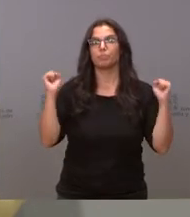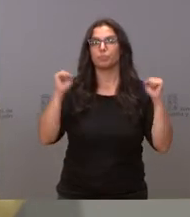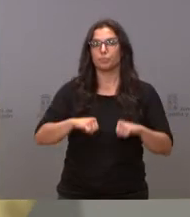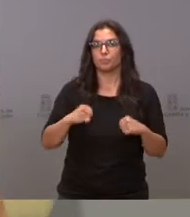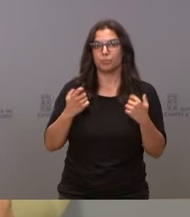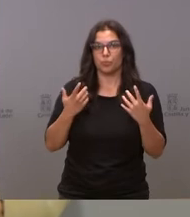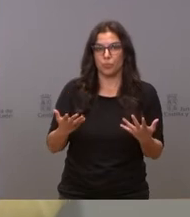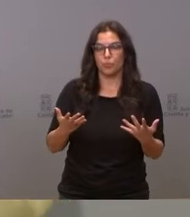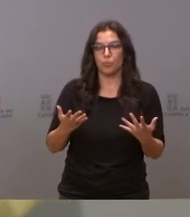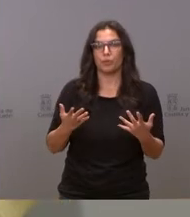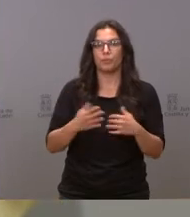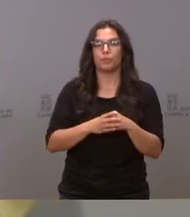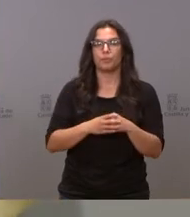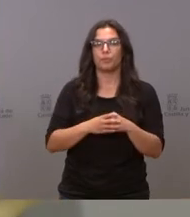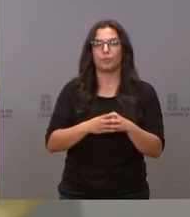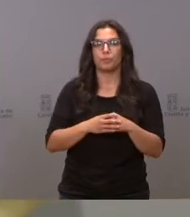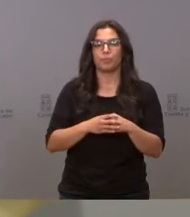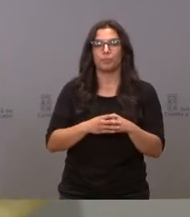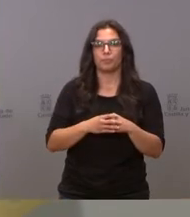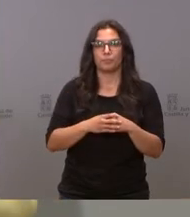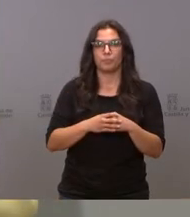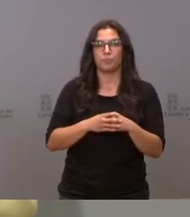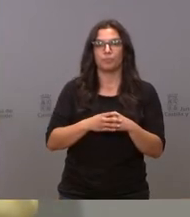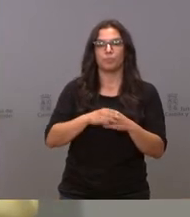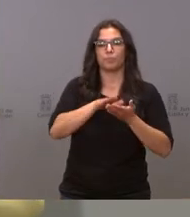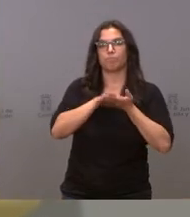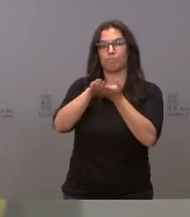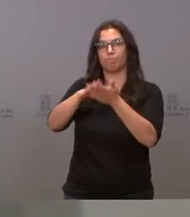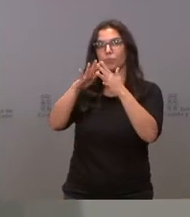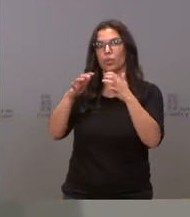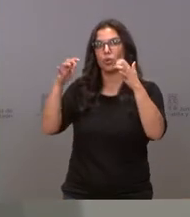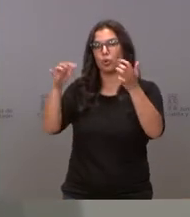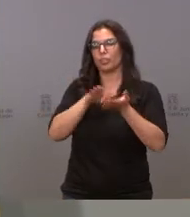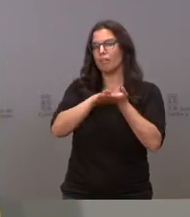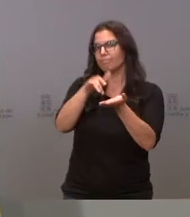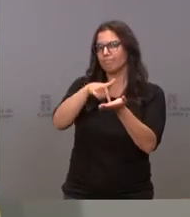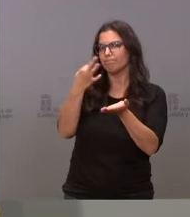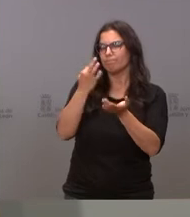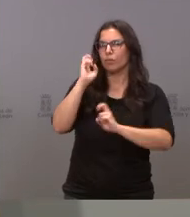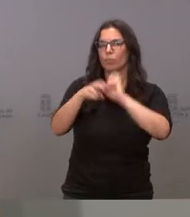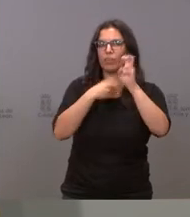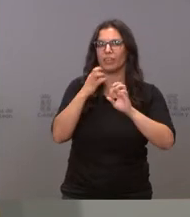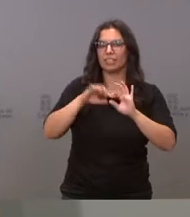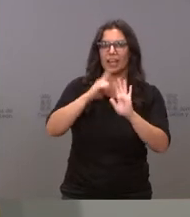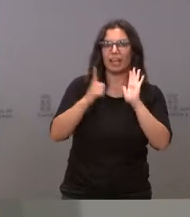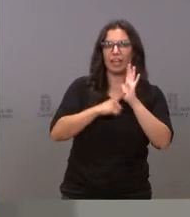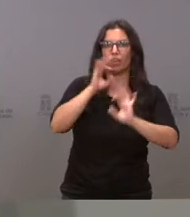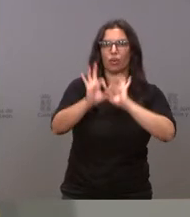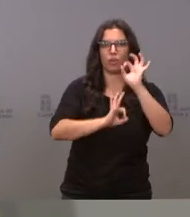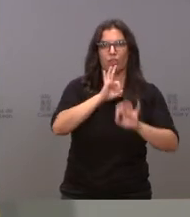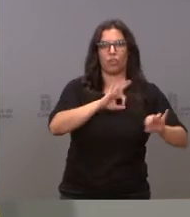se aprueba la Junta a remitir a las Cortes la modificación de la Ley de Ordenación